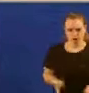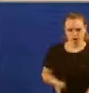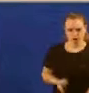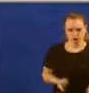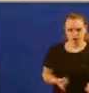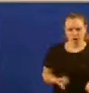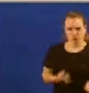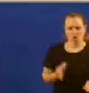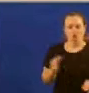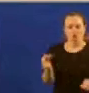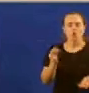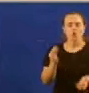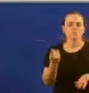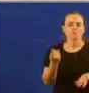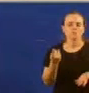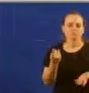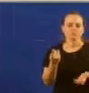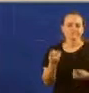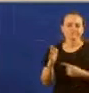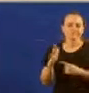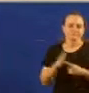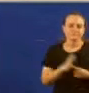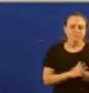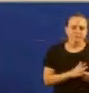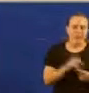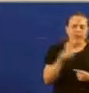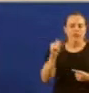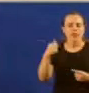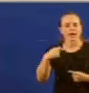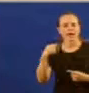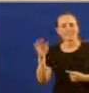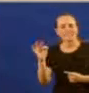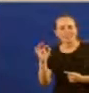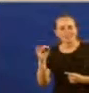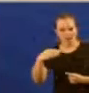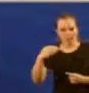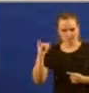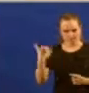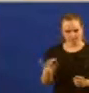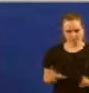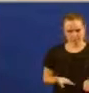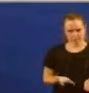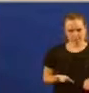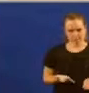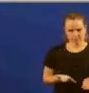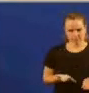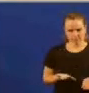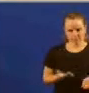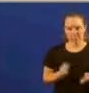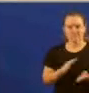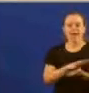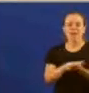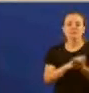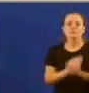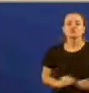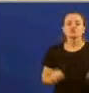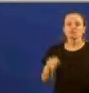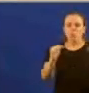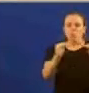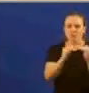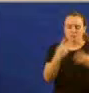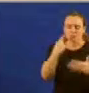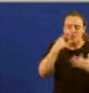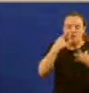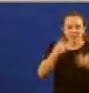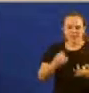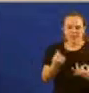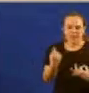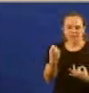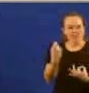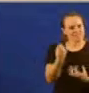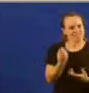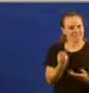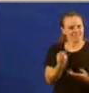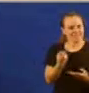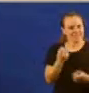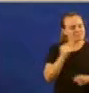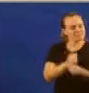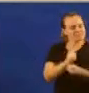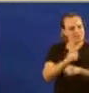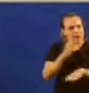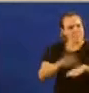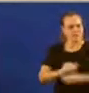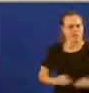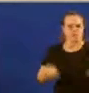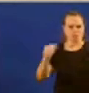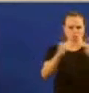discriminatorio do colectivo LGTBI. Esta ben falar de igualdade pero relevante é construíla. Tamén